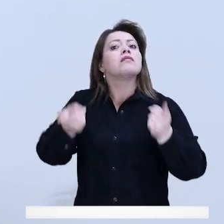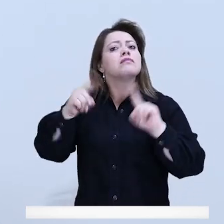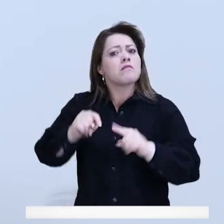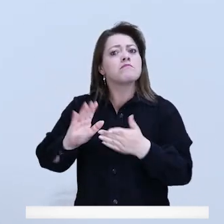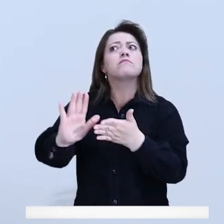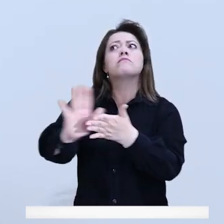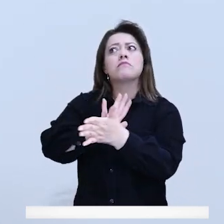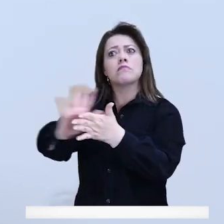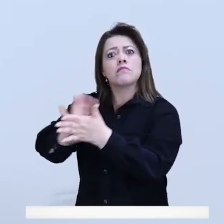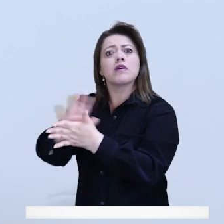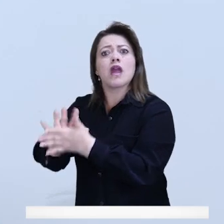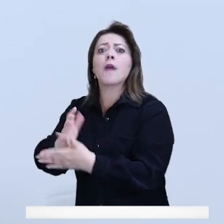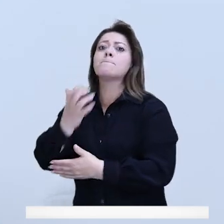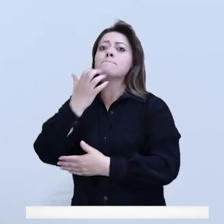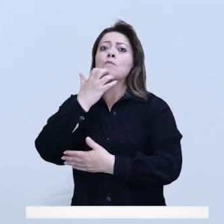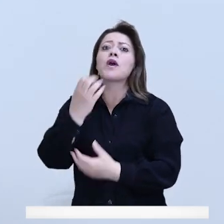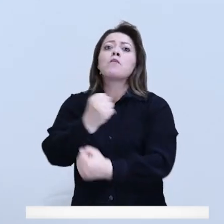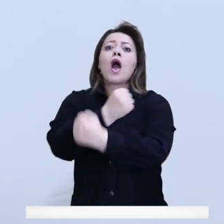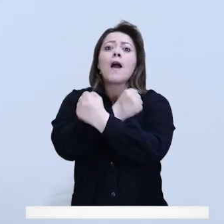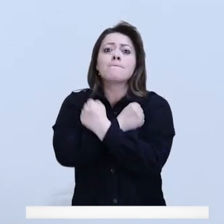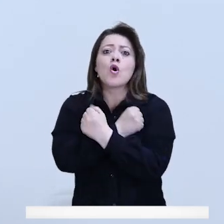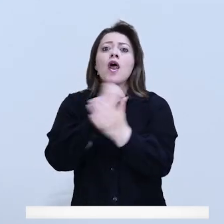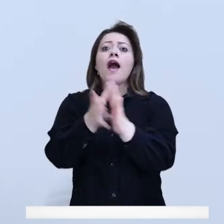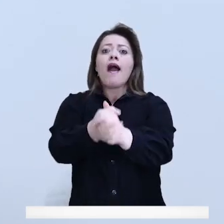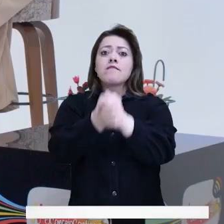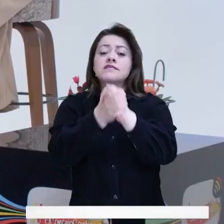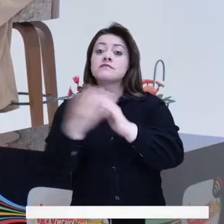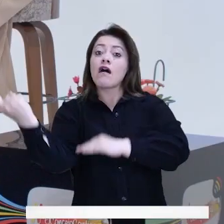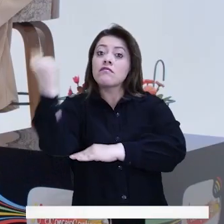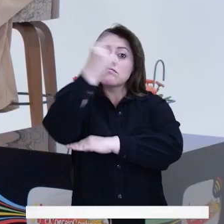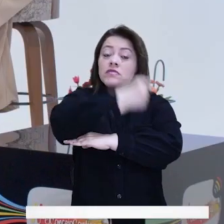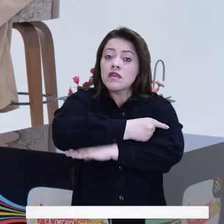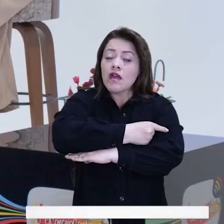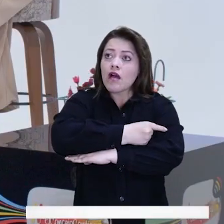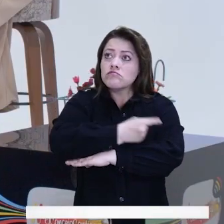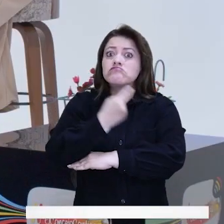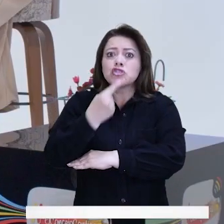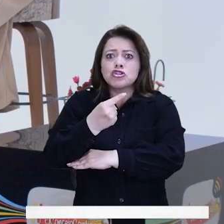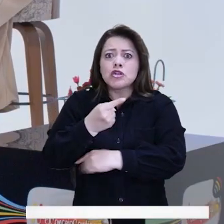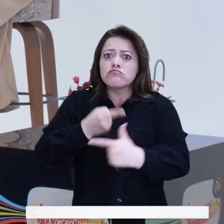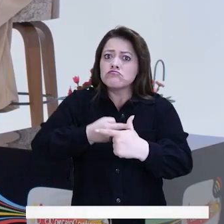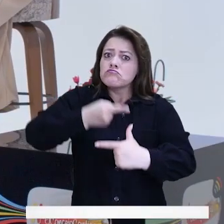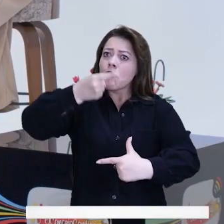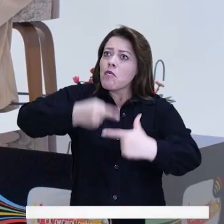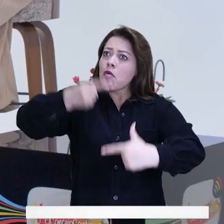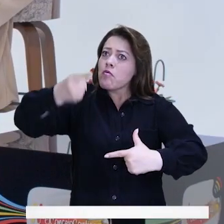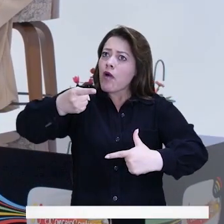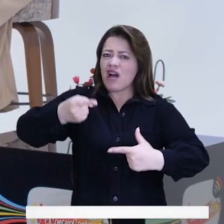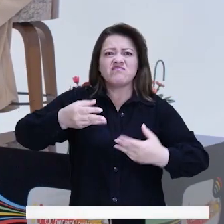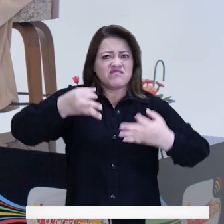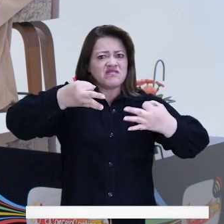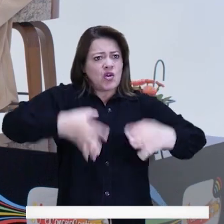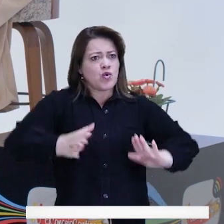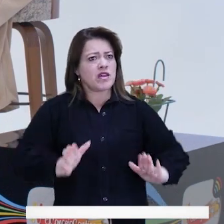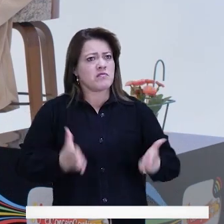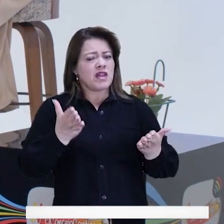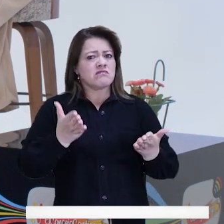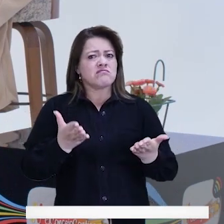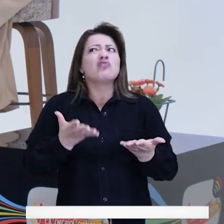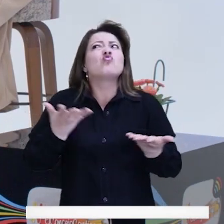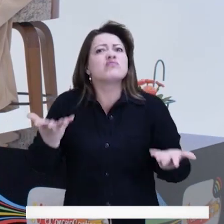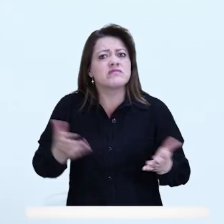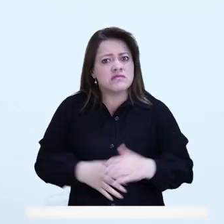sino también las reportadas en el Día de Amor y Amistad. ¿Las sensaciones que no me siento seguro, pero las cifras